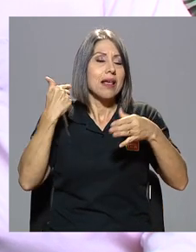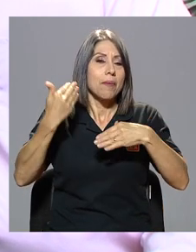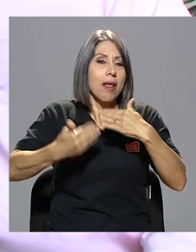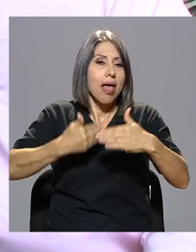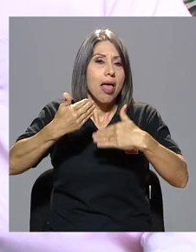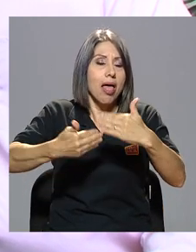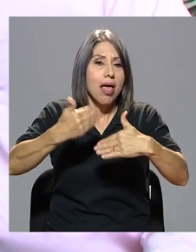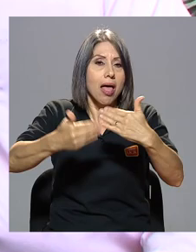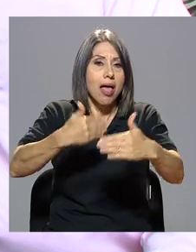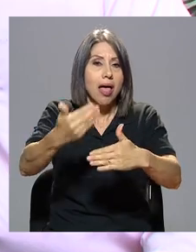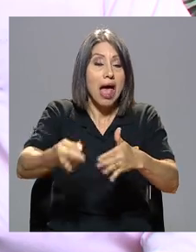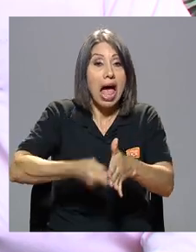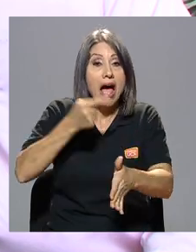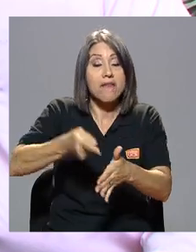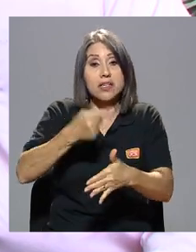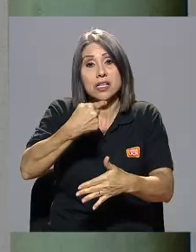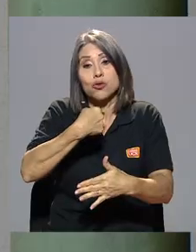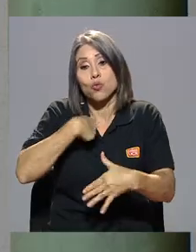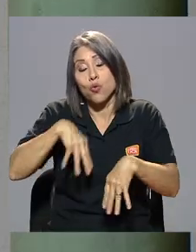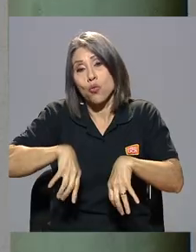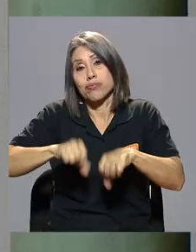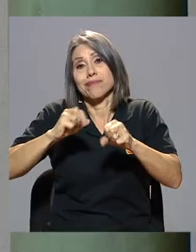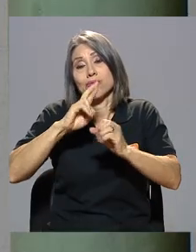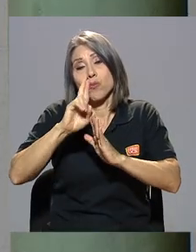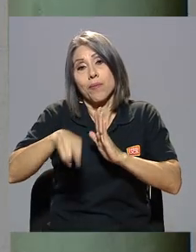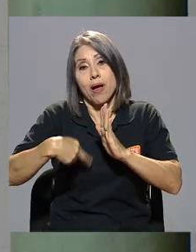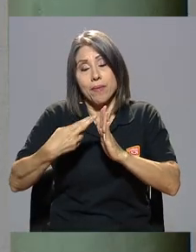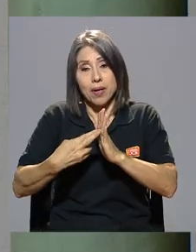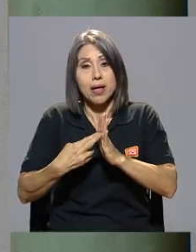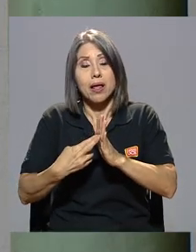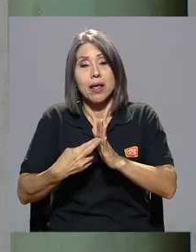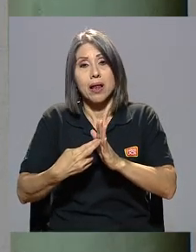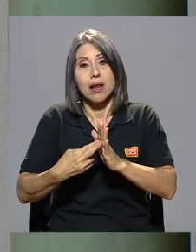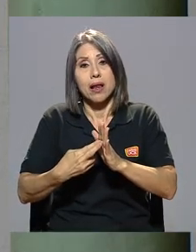siempre y donde a veces uno desempeña un papel